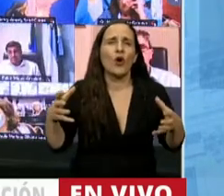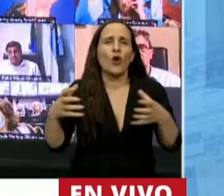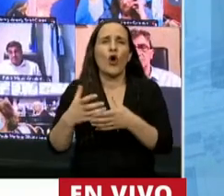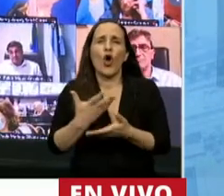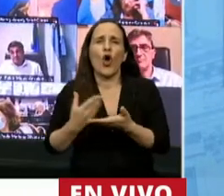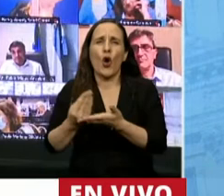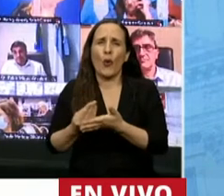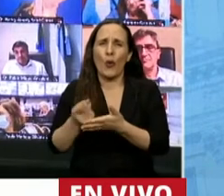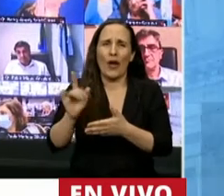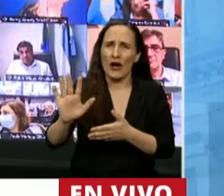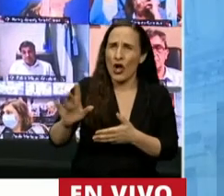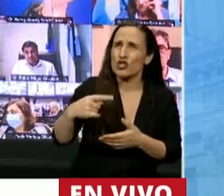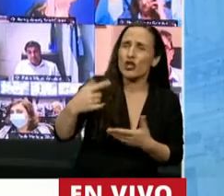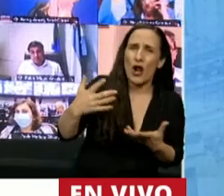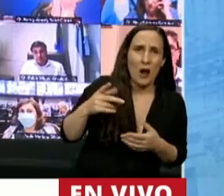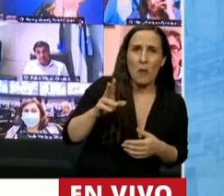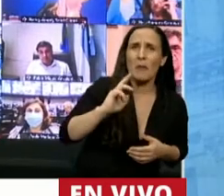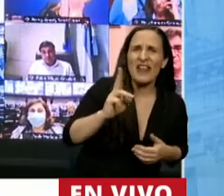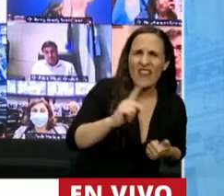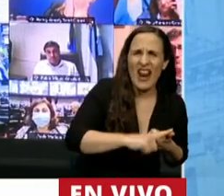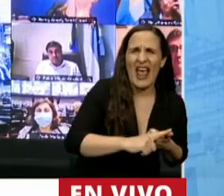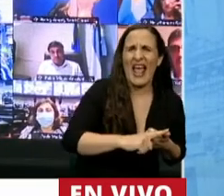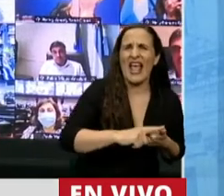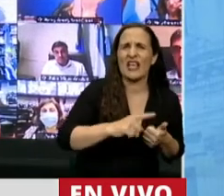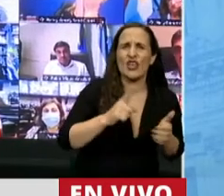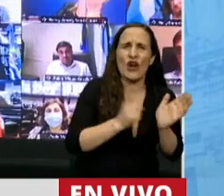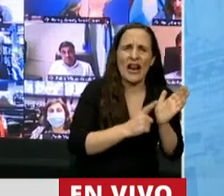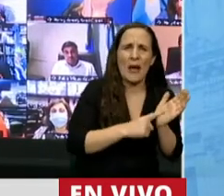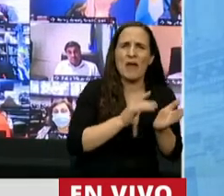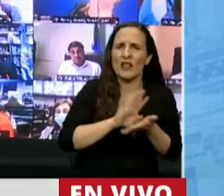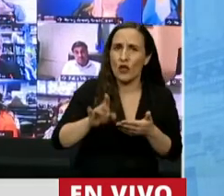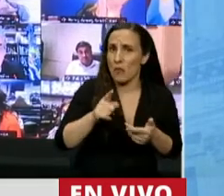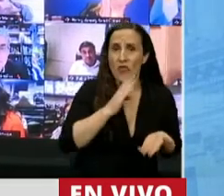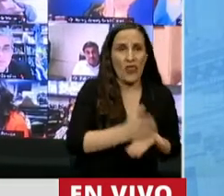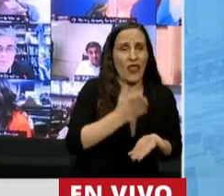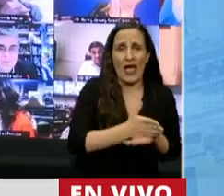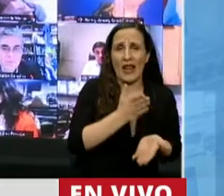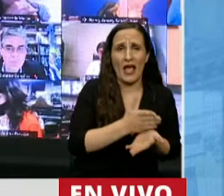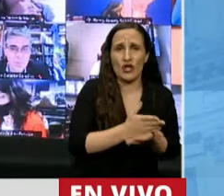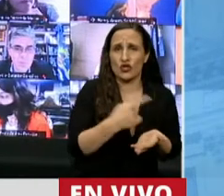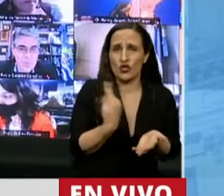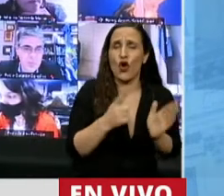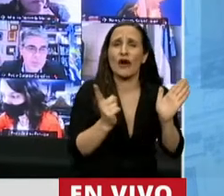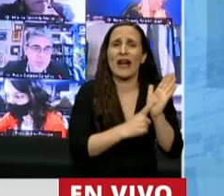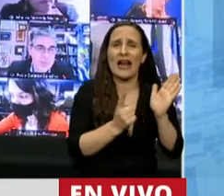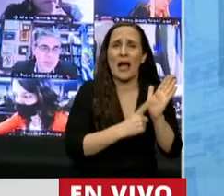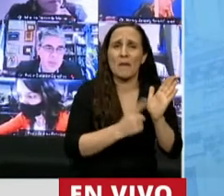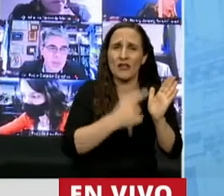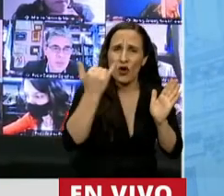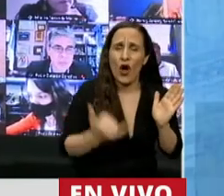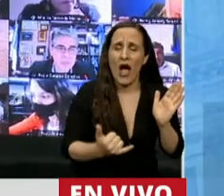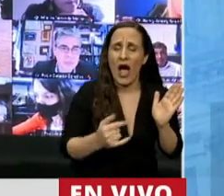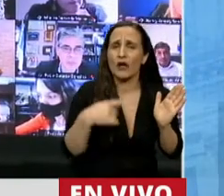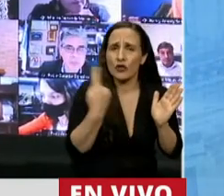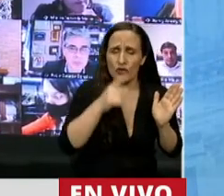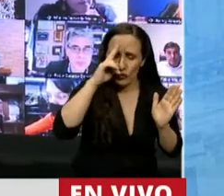nuestro derecho a hacer cuestiones de privilegio y presentar mociones de apartamiento al reglamento. Hay un reglamento y nosotros nos